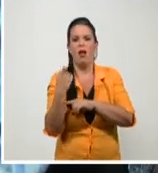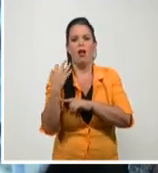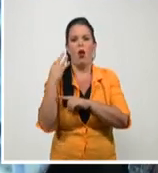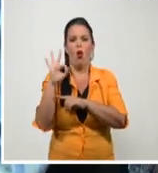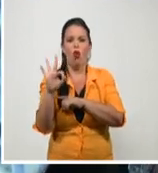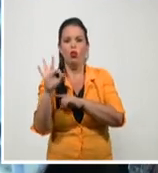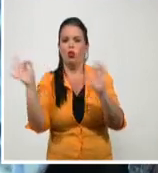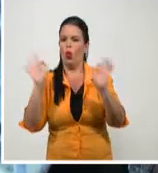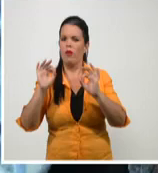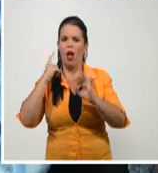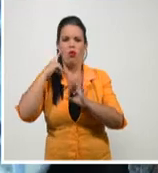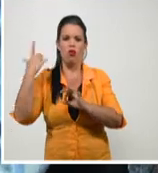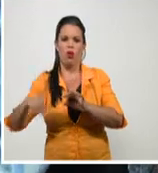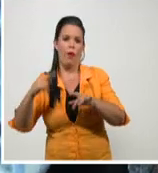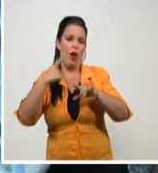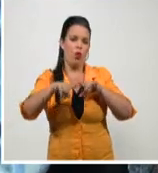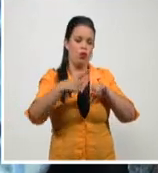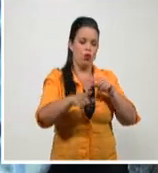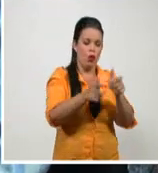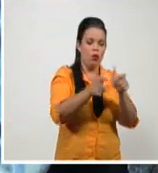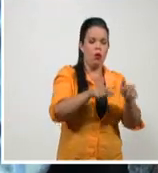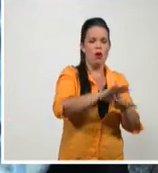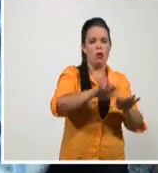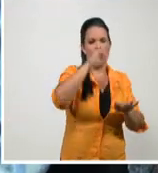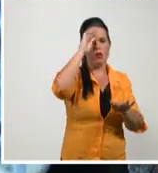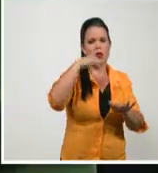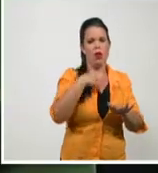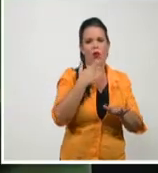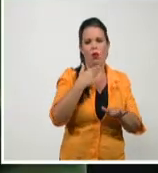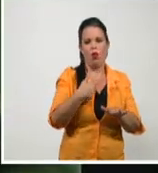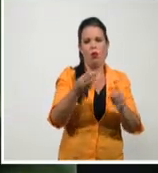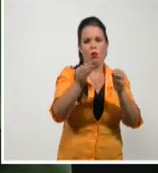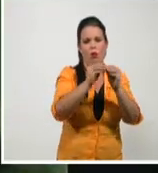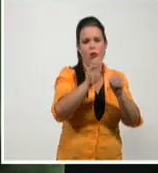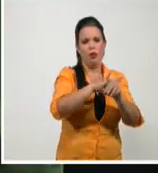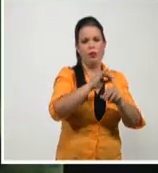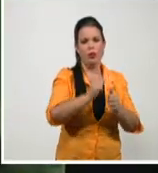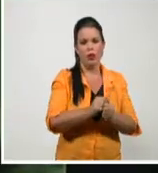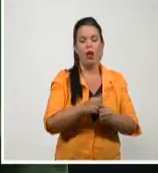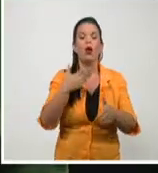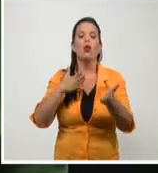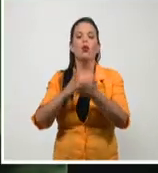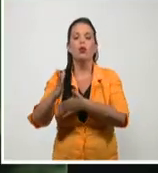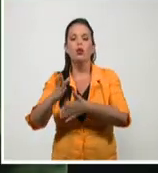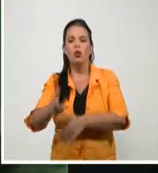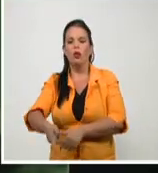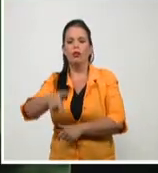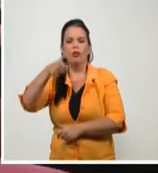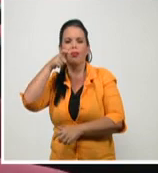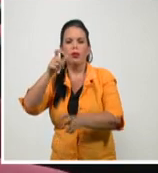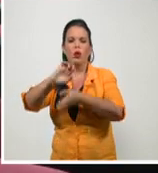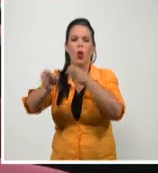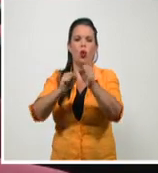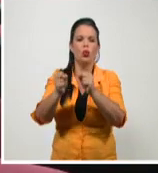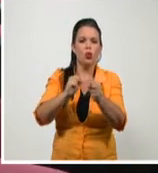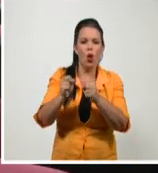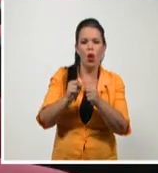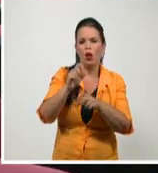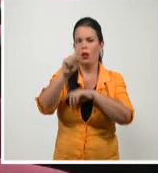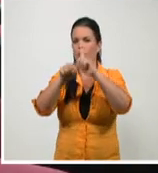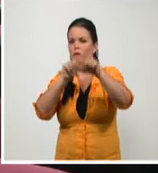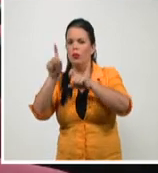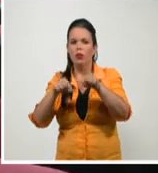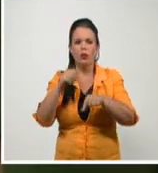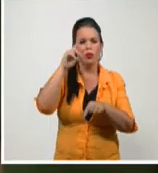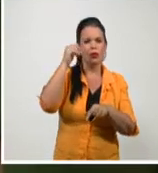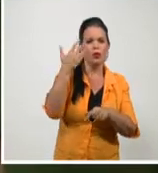alentadores, se hace necesario realizar una vigilancia epidemiológica minuciosa para detectar a todos los enfermos con el virus, cuya